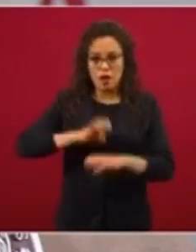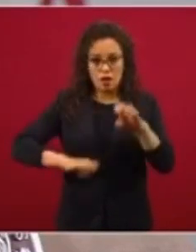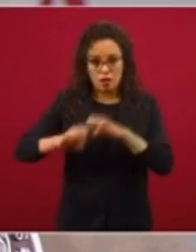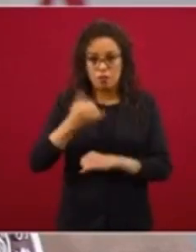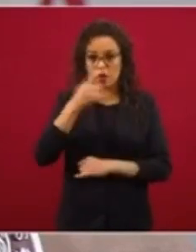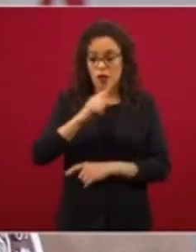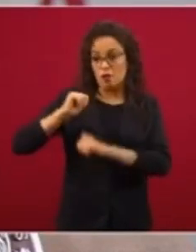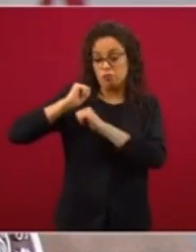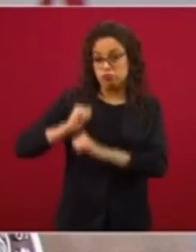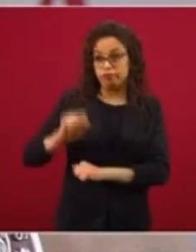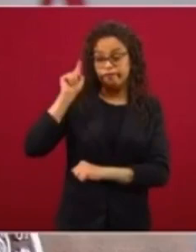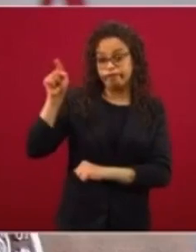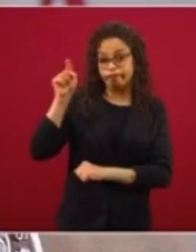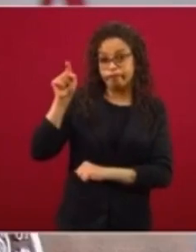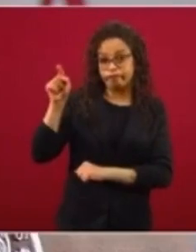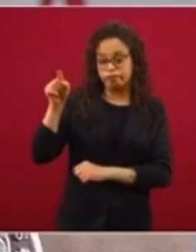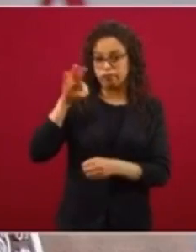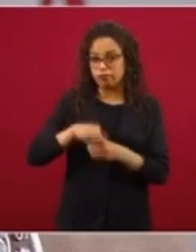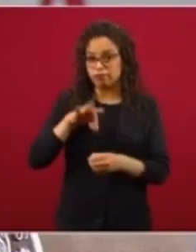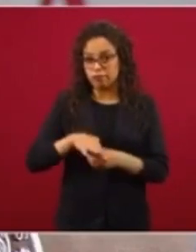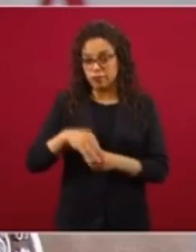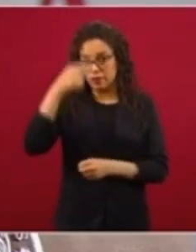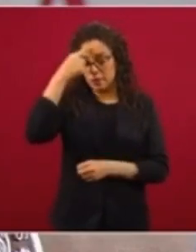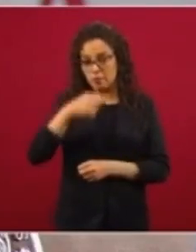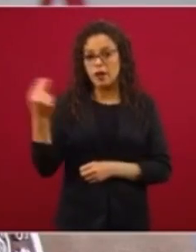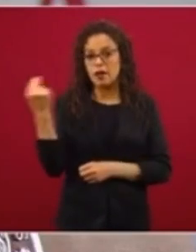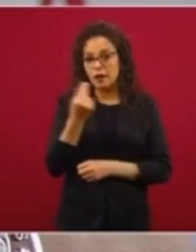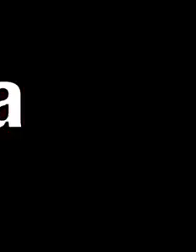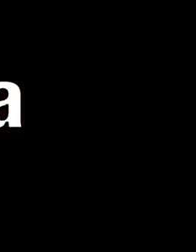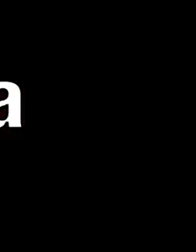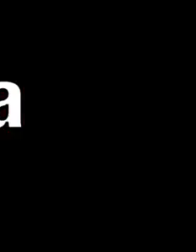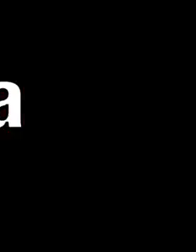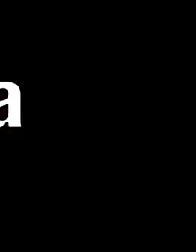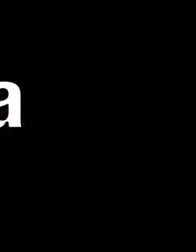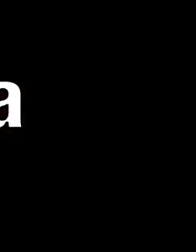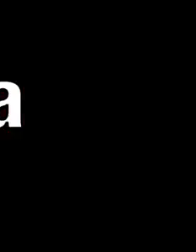autoridades electorales a que se haga un ejercicio de transparencia en este tema. ¿Cuántas? Sí, tú. ¿Cuántas?